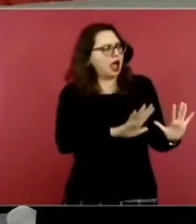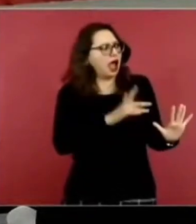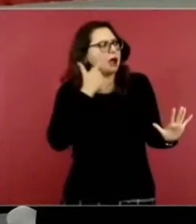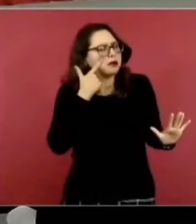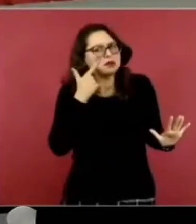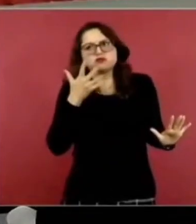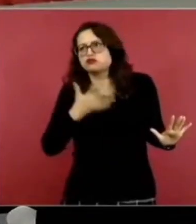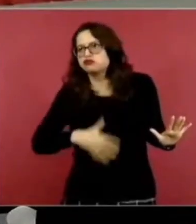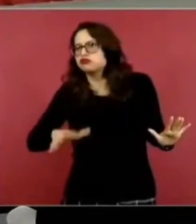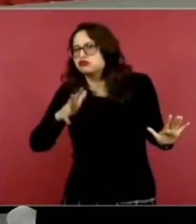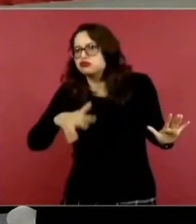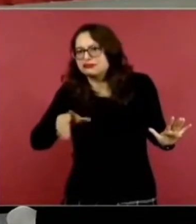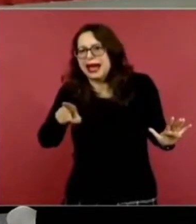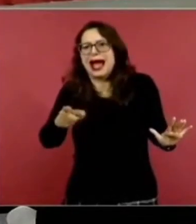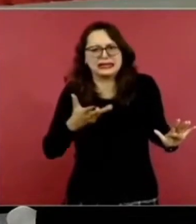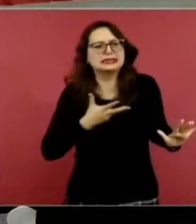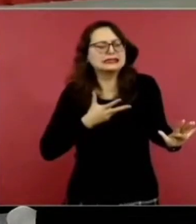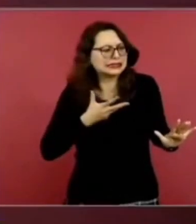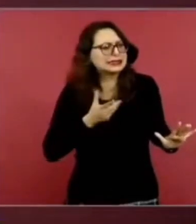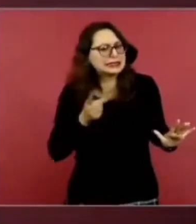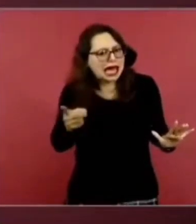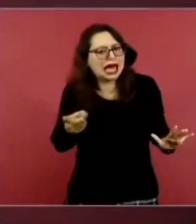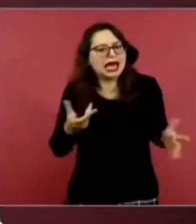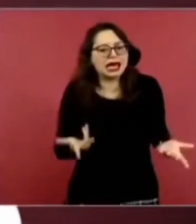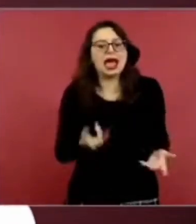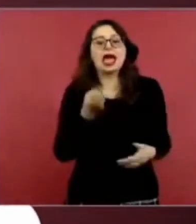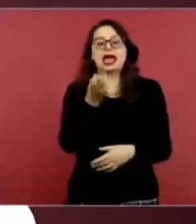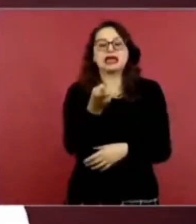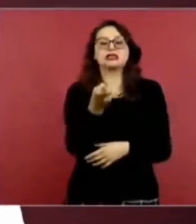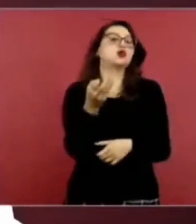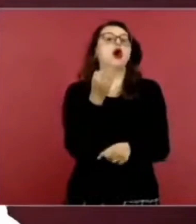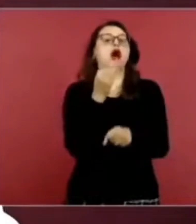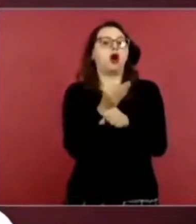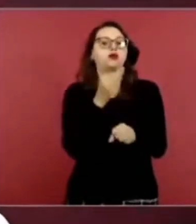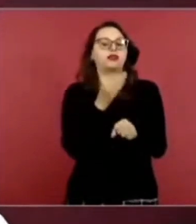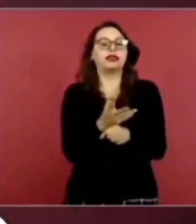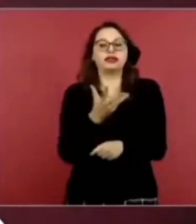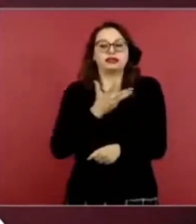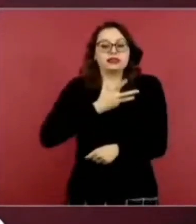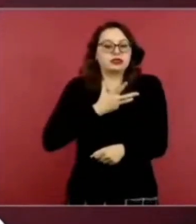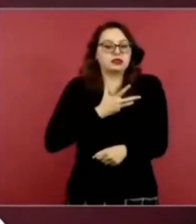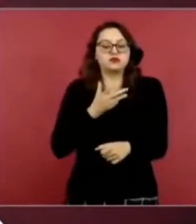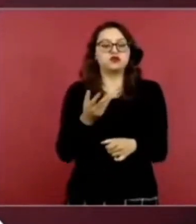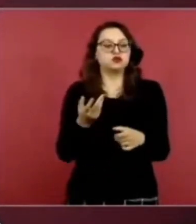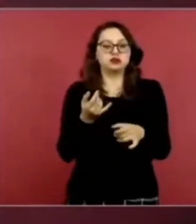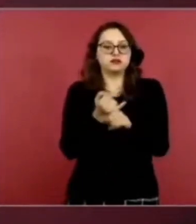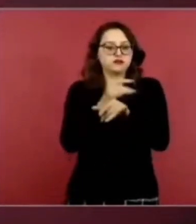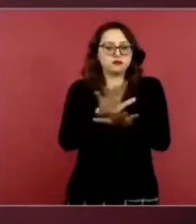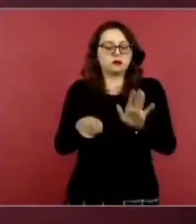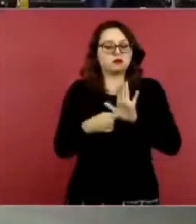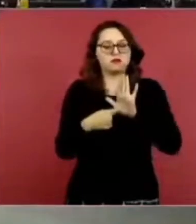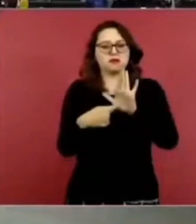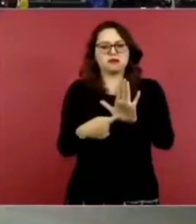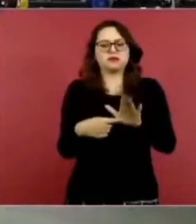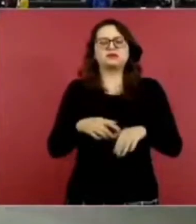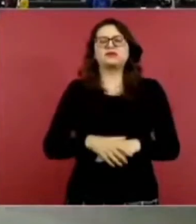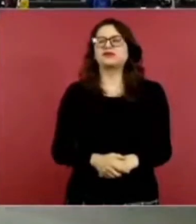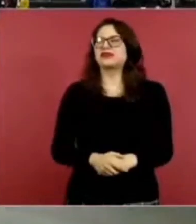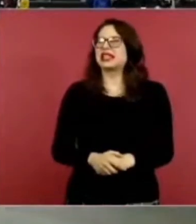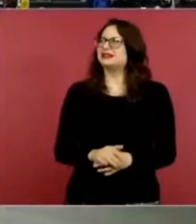preliminar que maneja la Fiscalía General del Estado es la que ya compartimos anteriormente. Gobernadora,